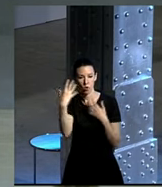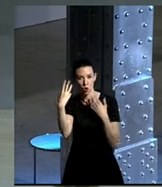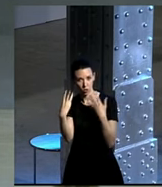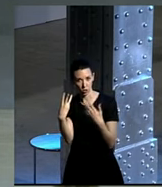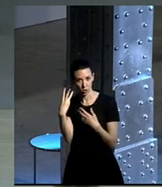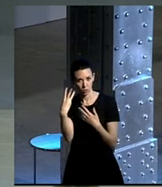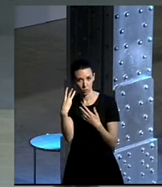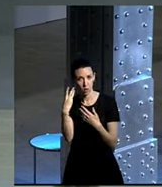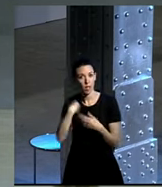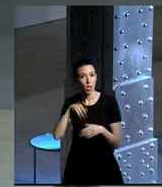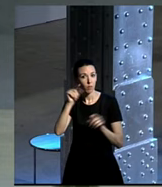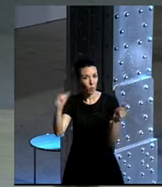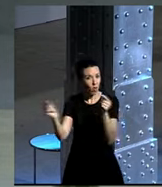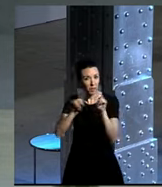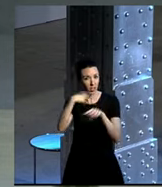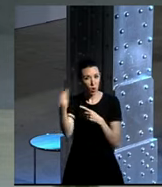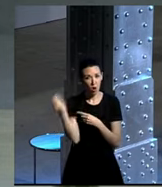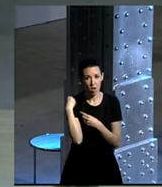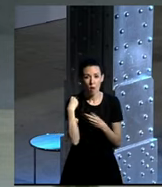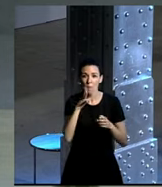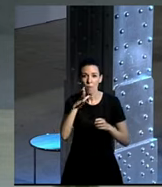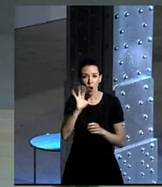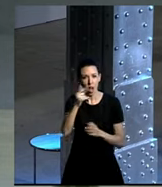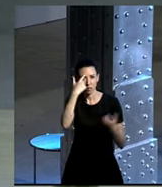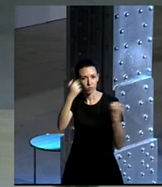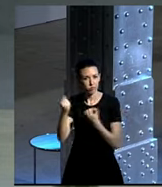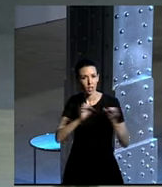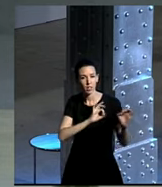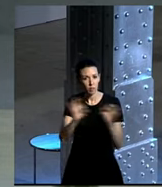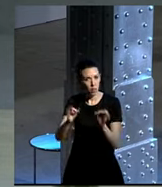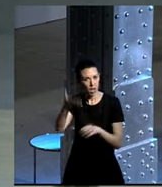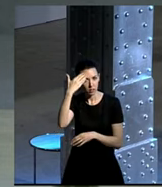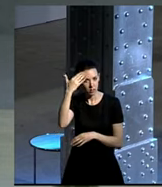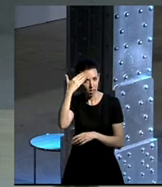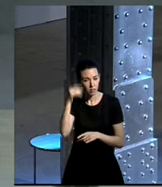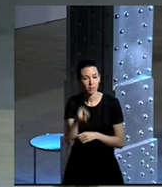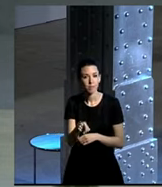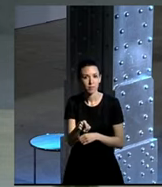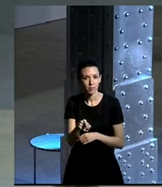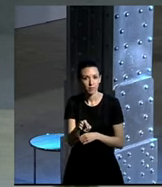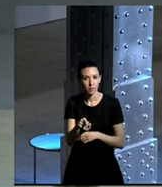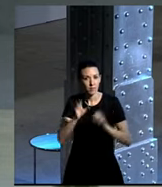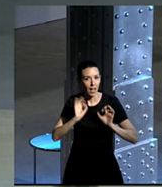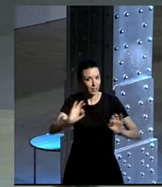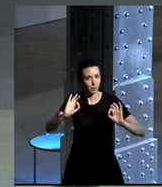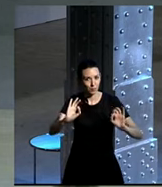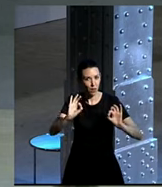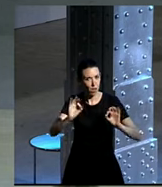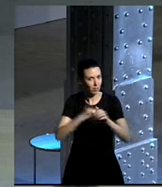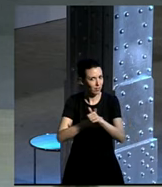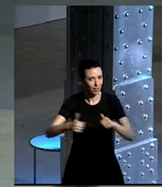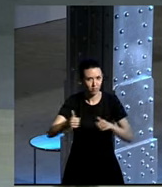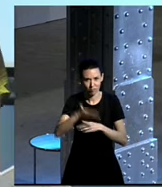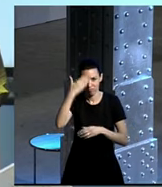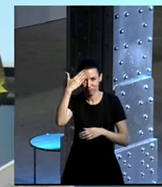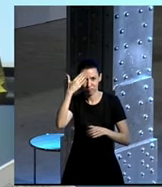si después planteáis las preguntas, porque tenemos especialistas principales, especialistas primordiales, que van a